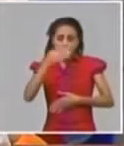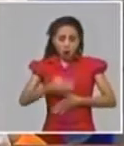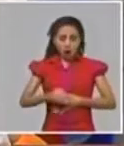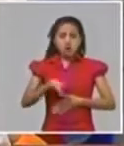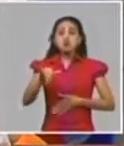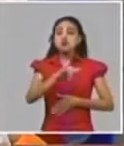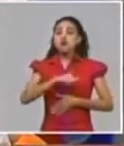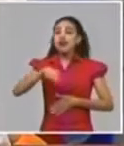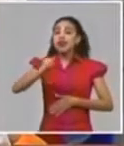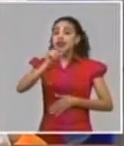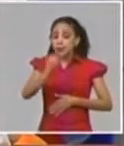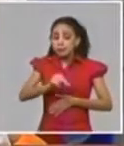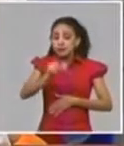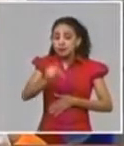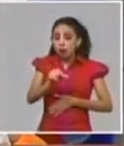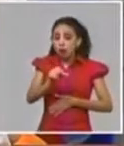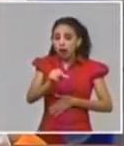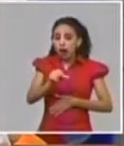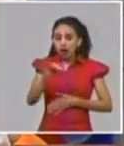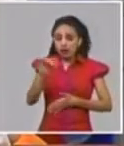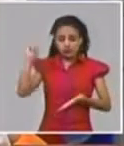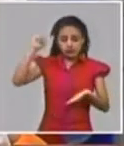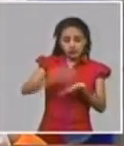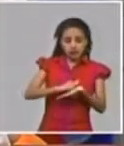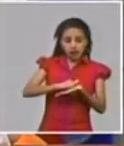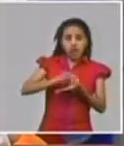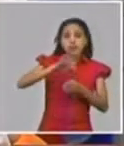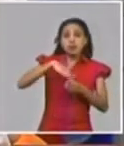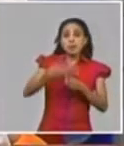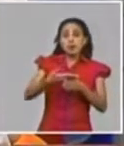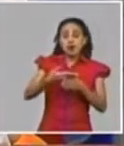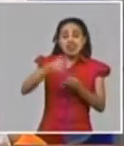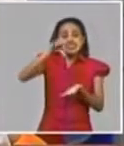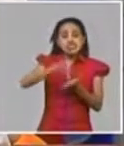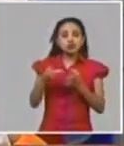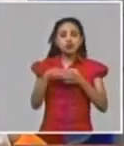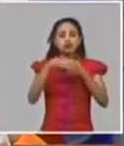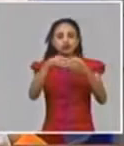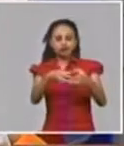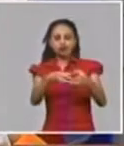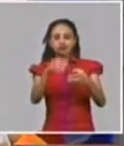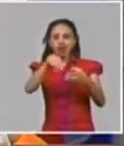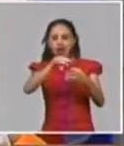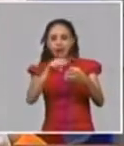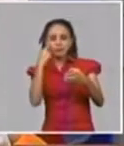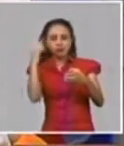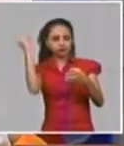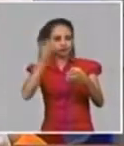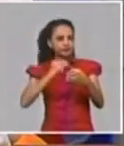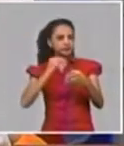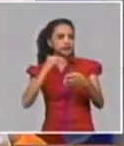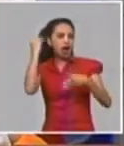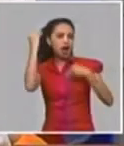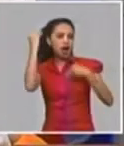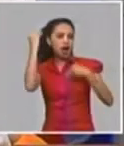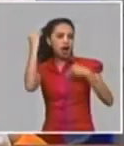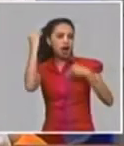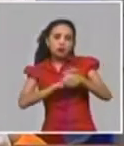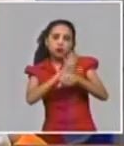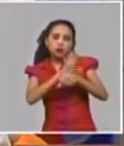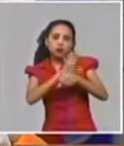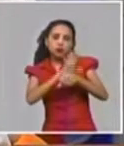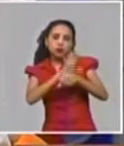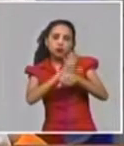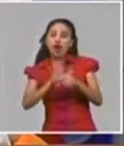personas van a centro de aislamiento que nos ha permitido tener identificado un número de casos que de haber entrado hacia